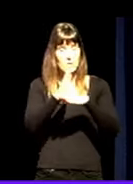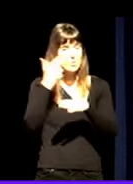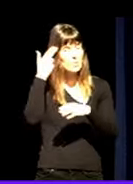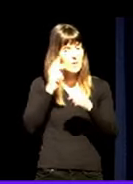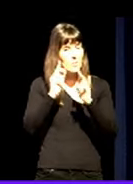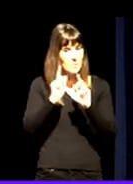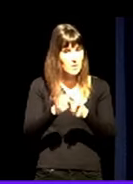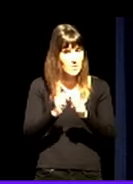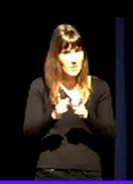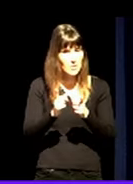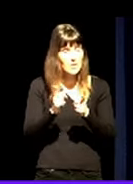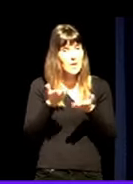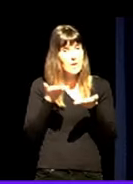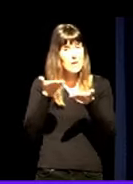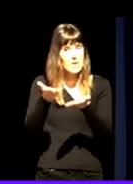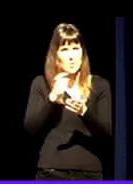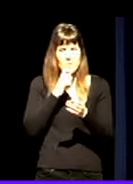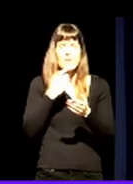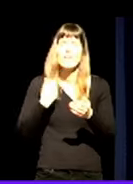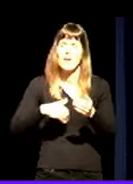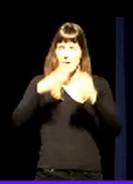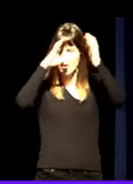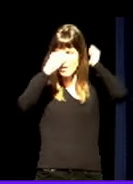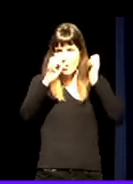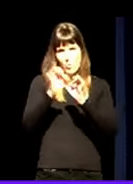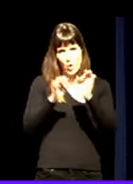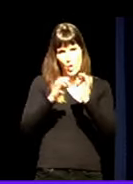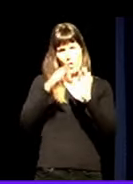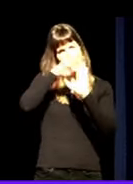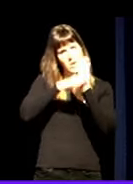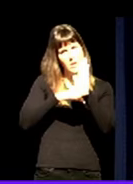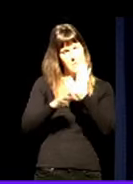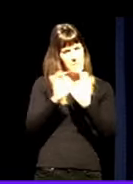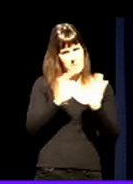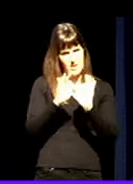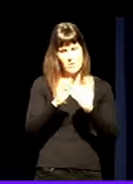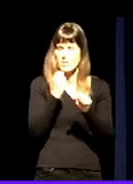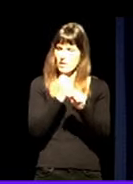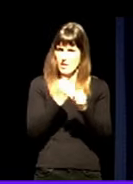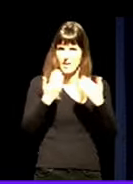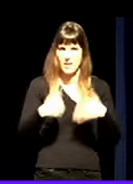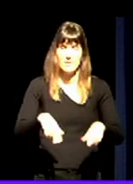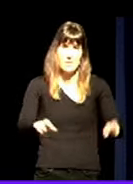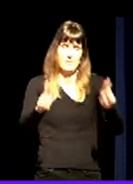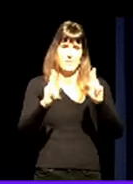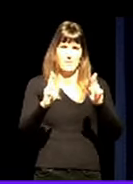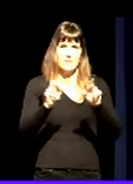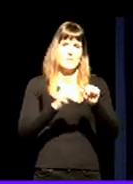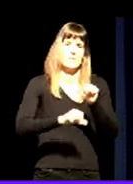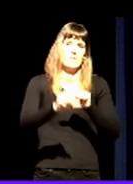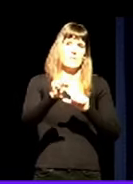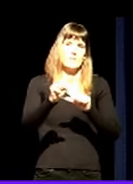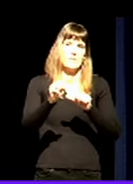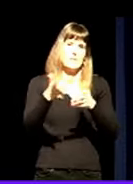eta eskuartzeko, frantopolo bat egiten. Adi garaia, damean, eta espeno dugu, ba,